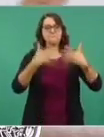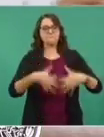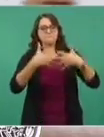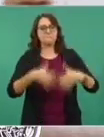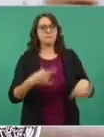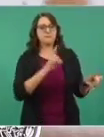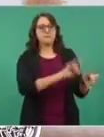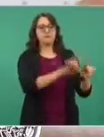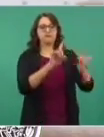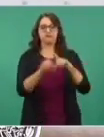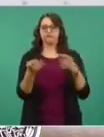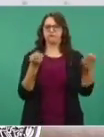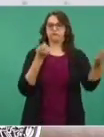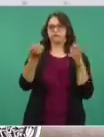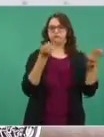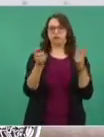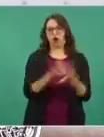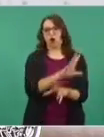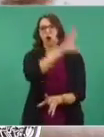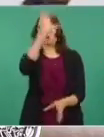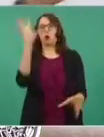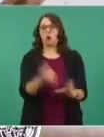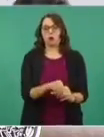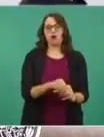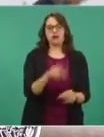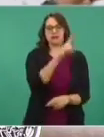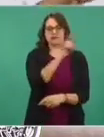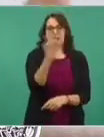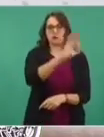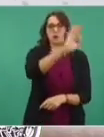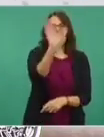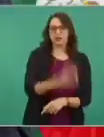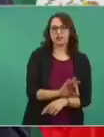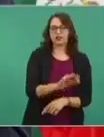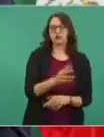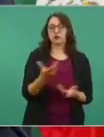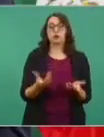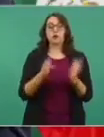mantenerlo aquí, empresas como Iberdrola,